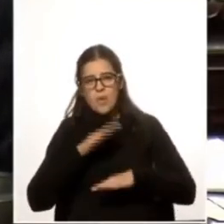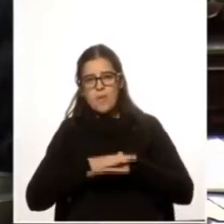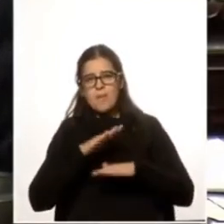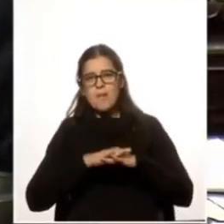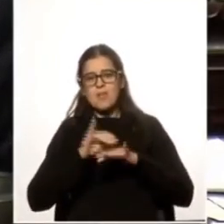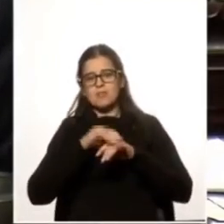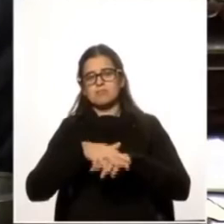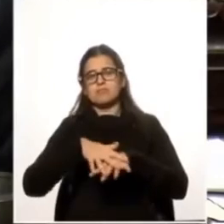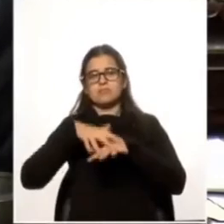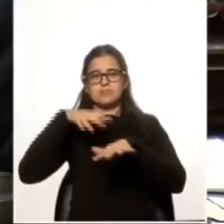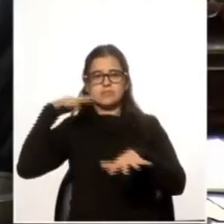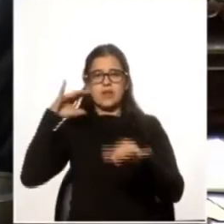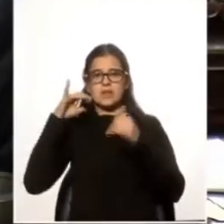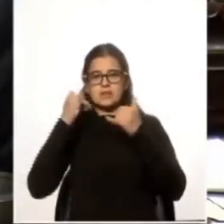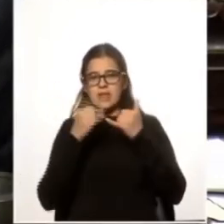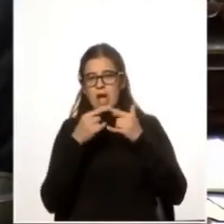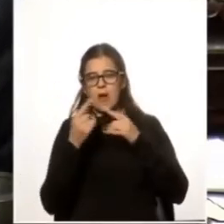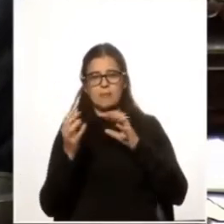nacional,